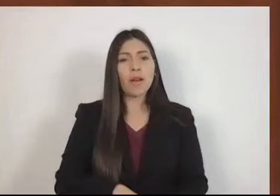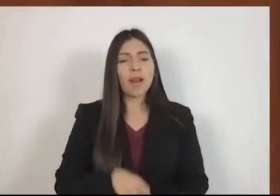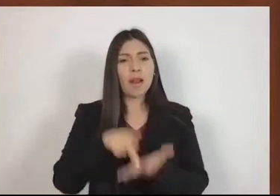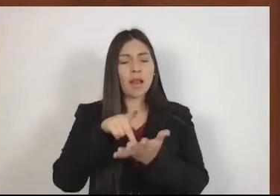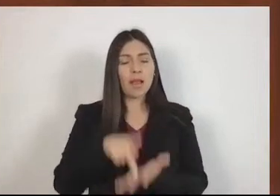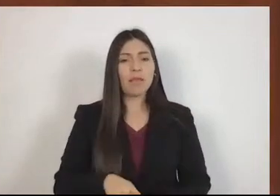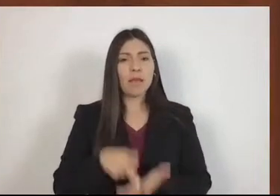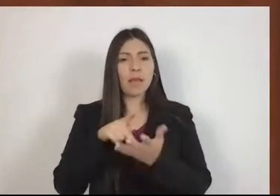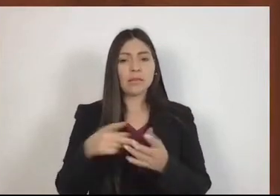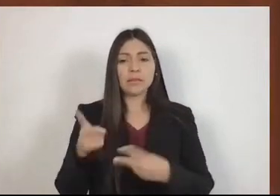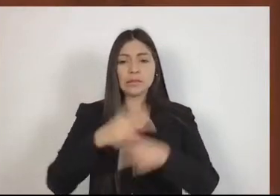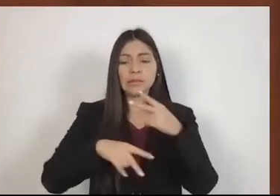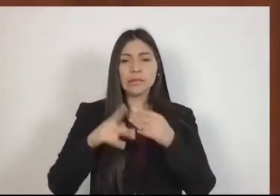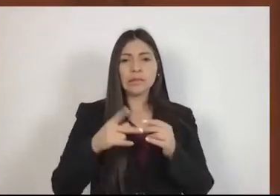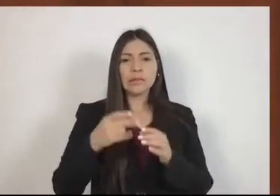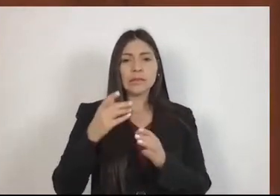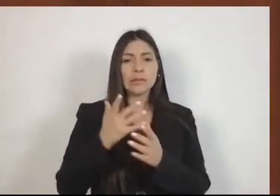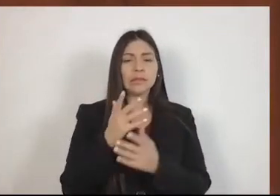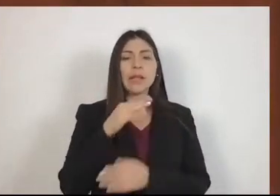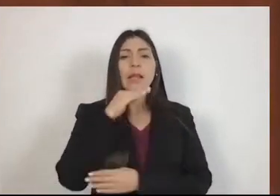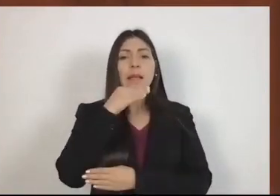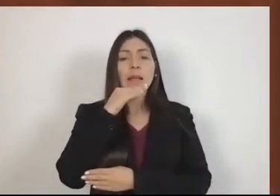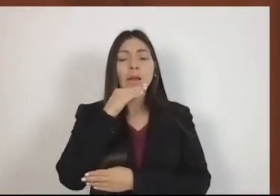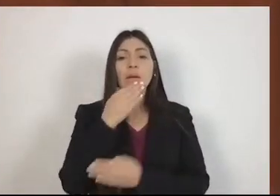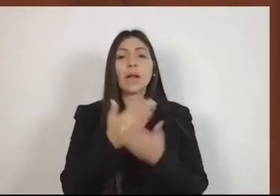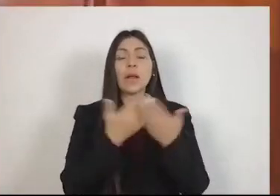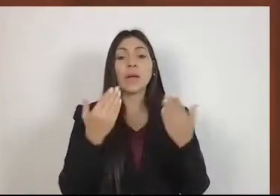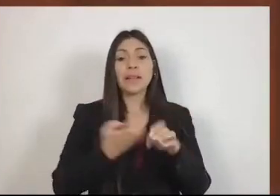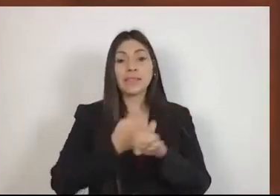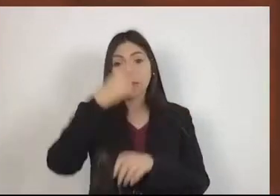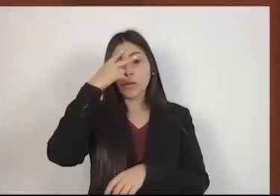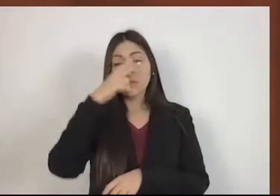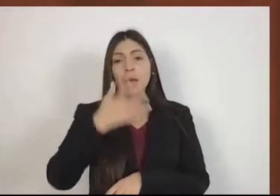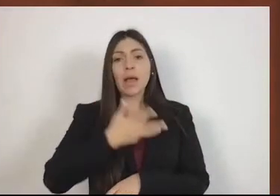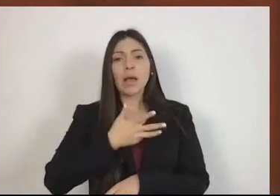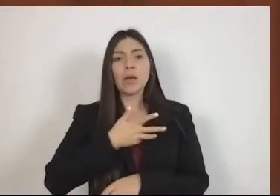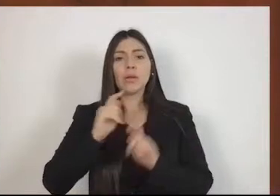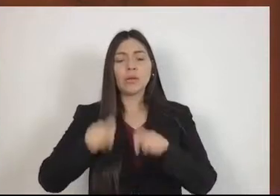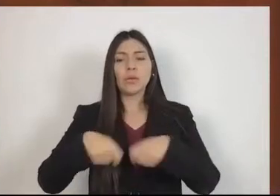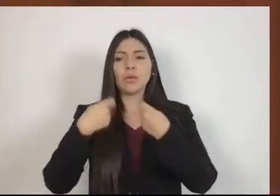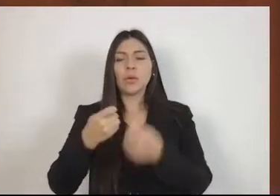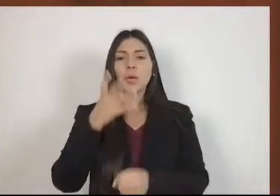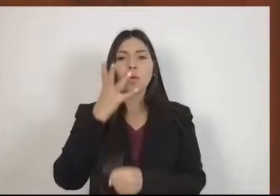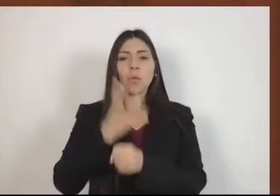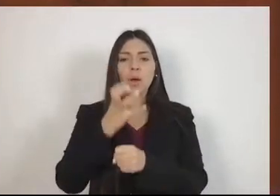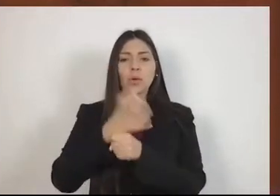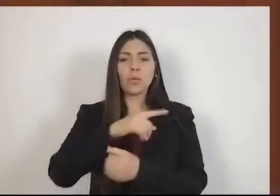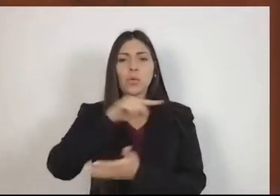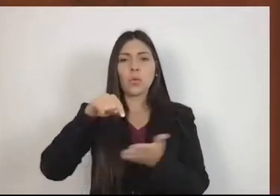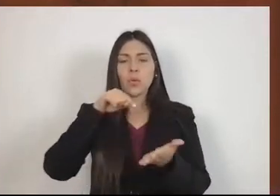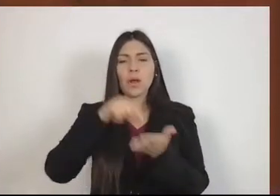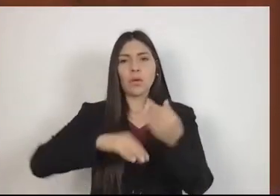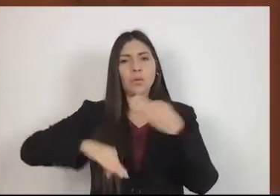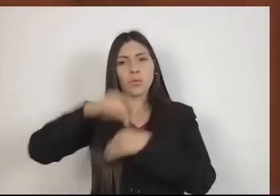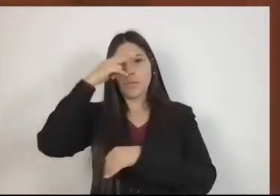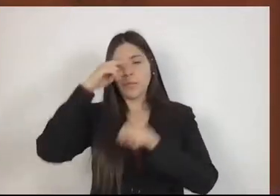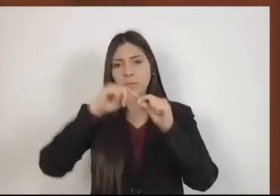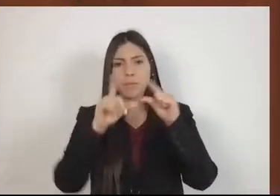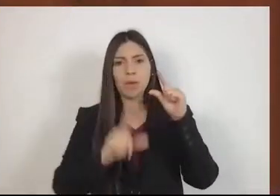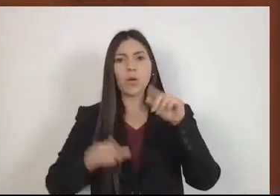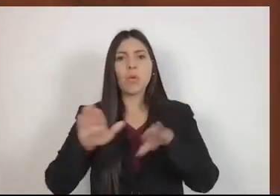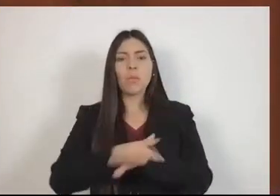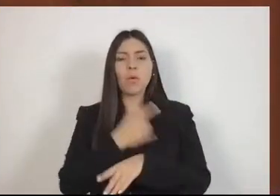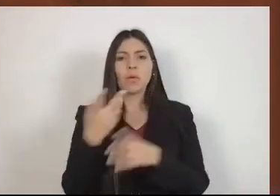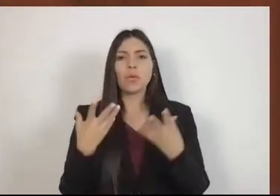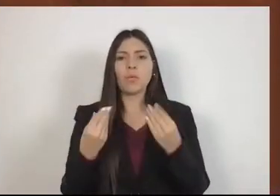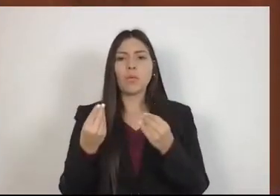consideraron en el cuarto lugar a nivel nacional por el volumen producido. Con el propósito